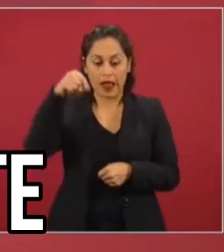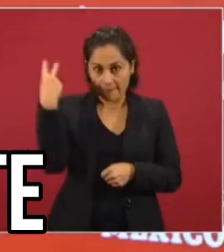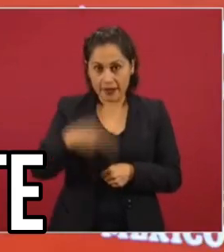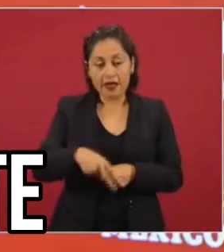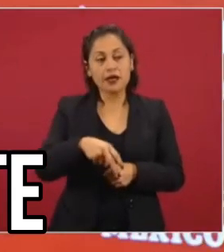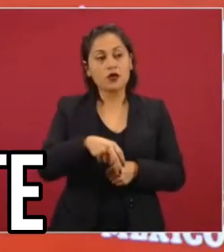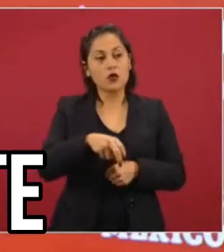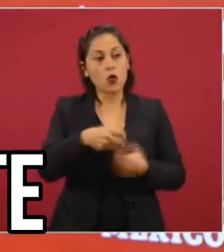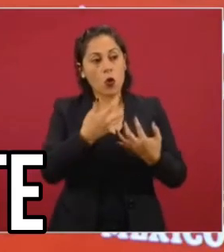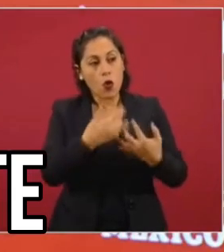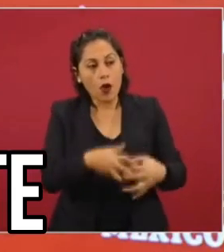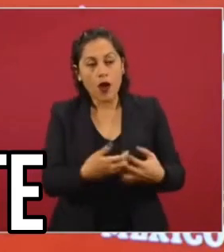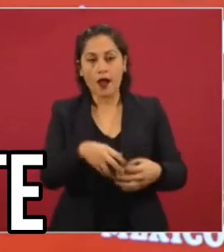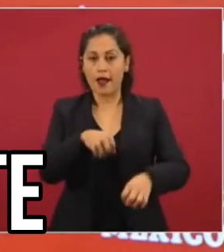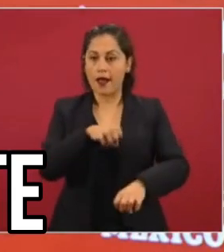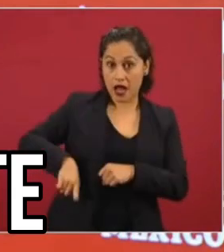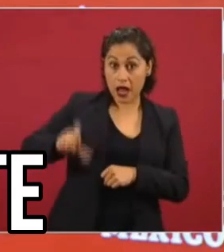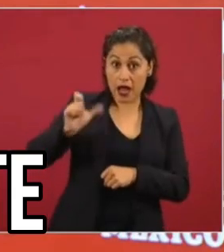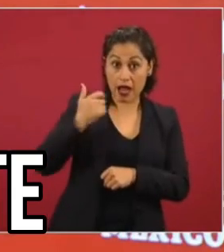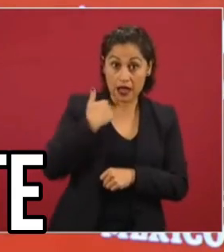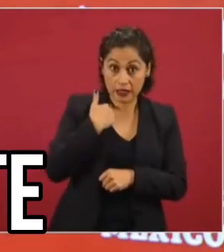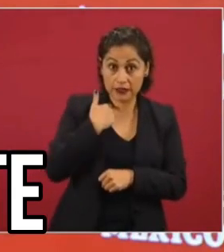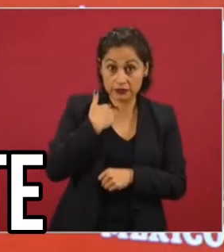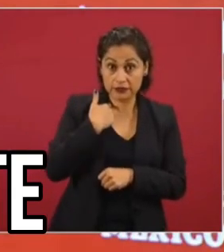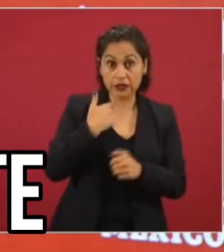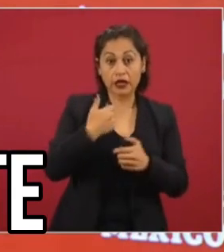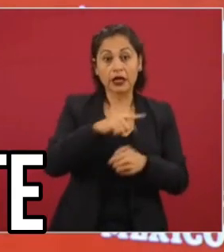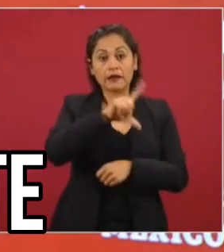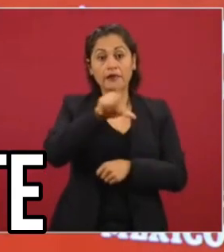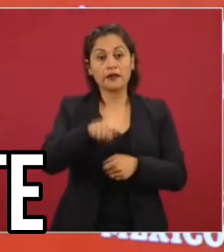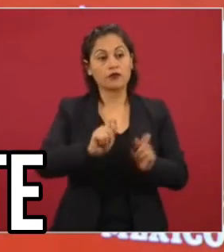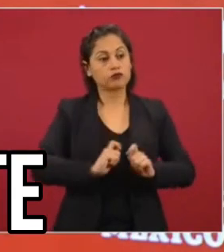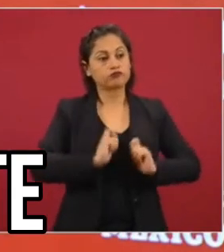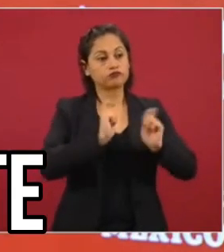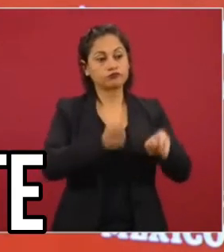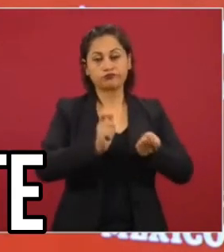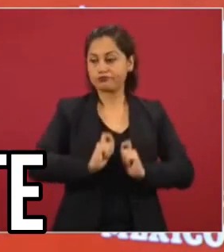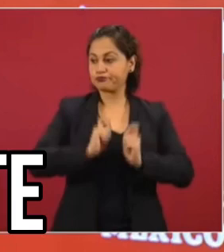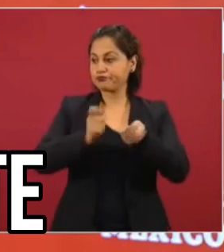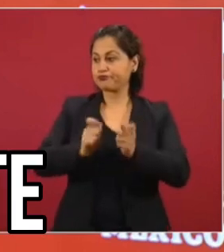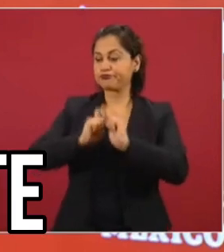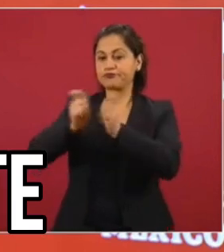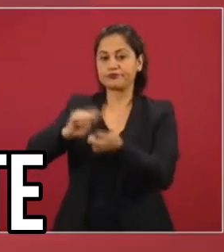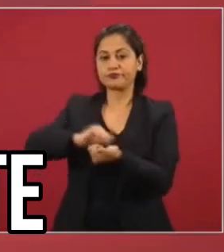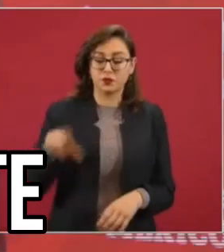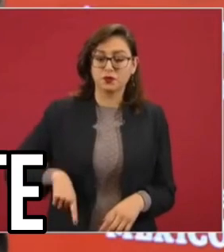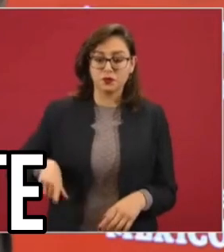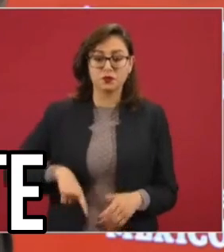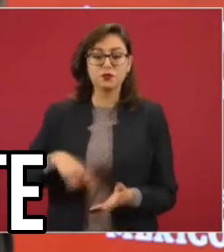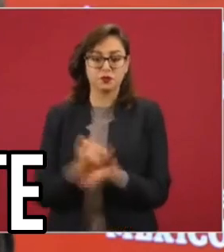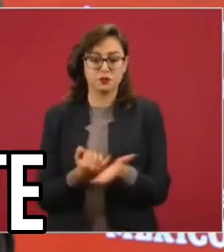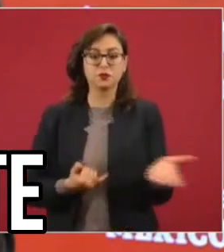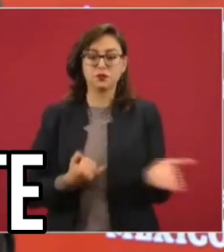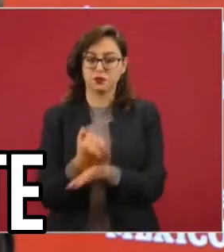bancos, que eran de todos los mexicanos a particulares, sobre todo a los allegados, a Carlos Salinas de Gortar.